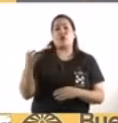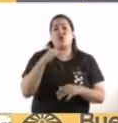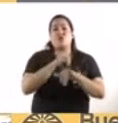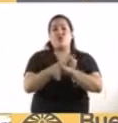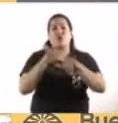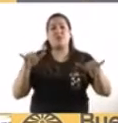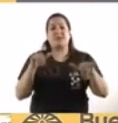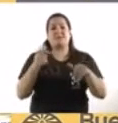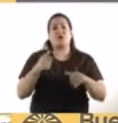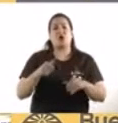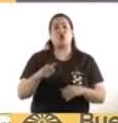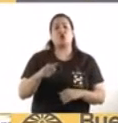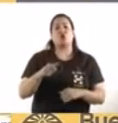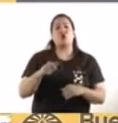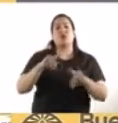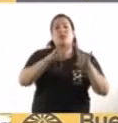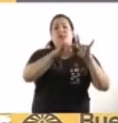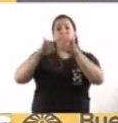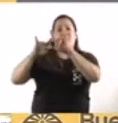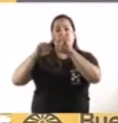.ar barra coronavirus.